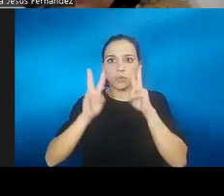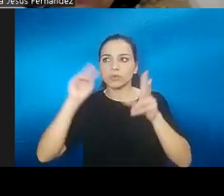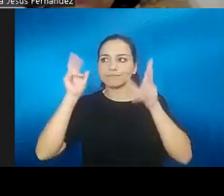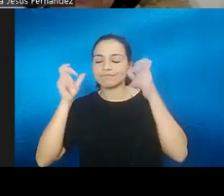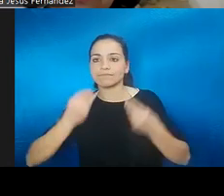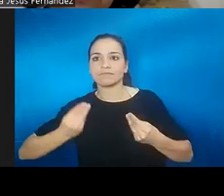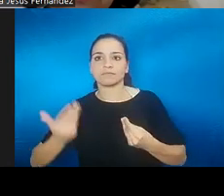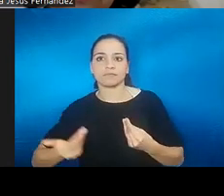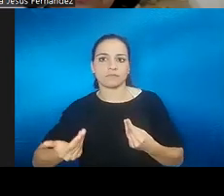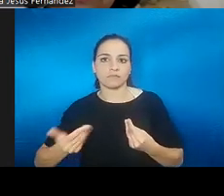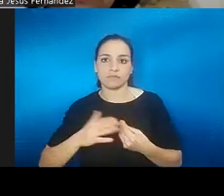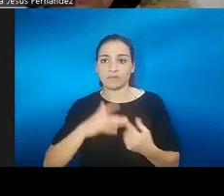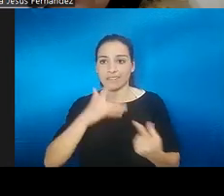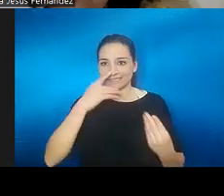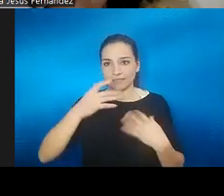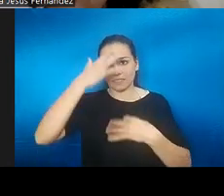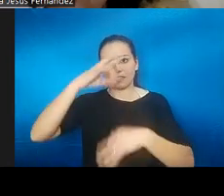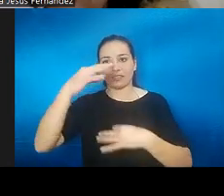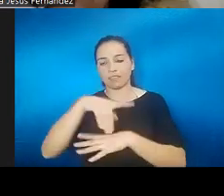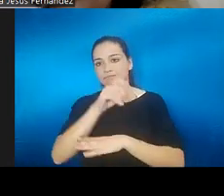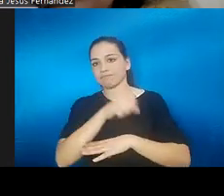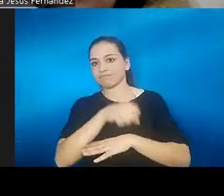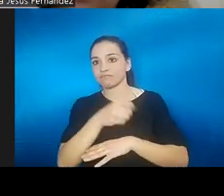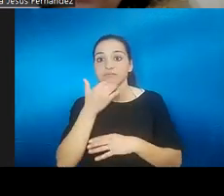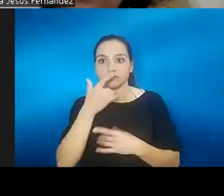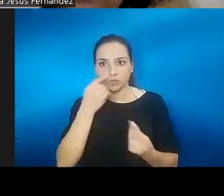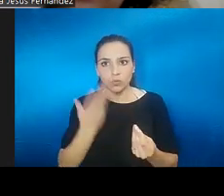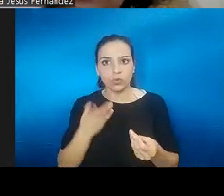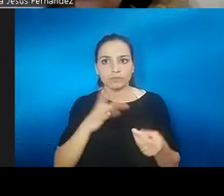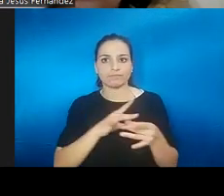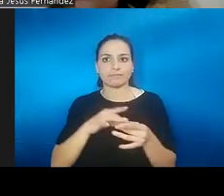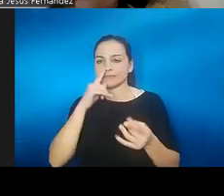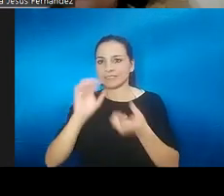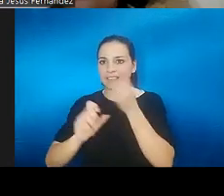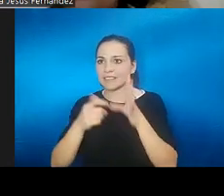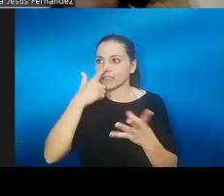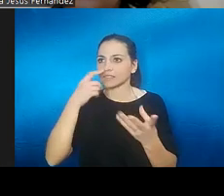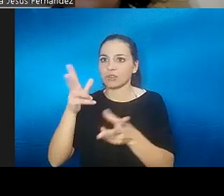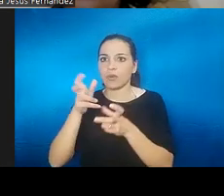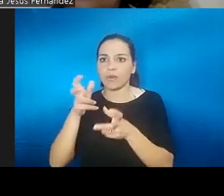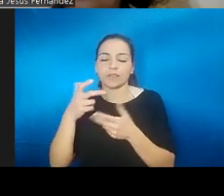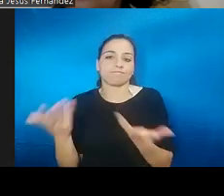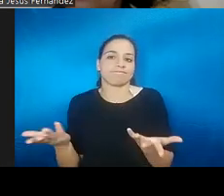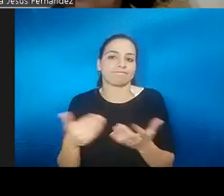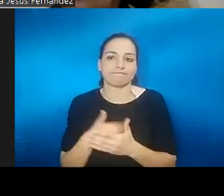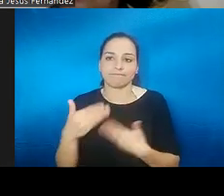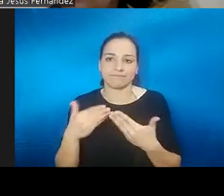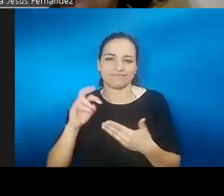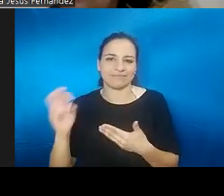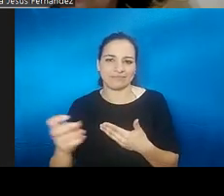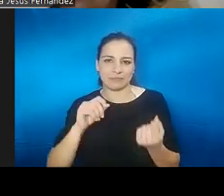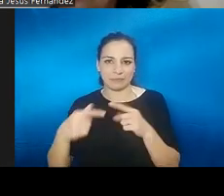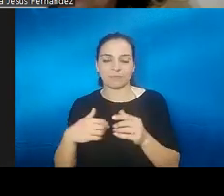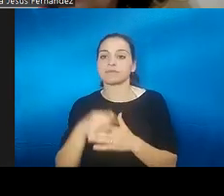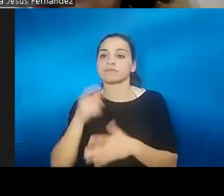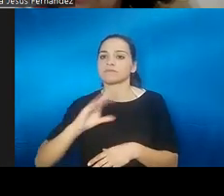decían, También para la detección de olores o para si hay un incendio, este tipo de cosas. Pero luego hay un impacto